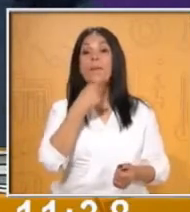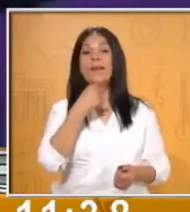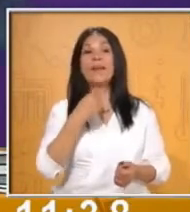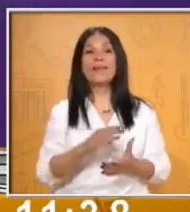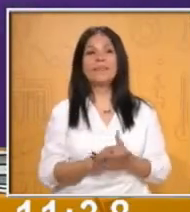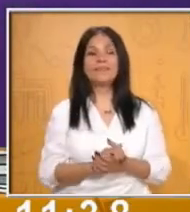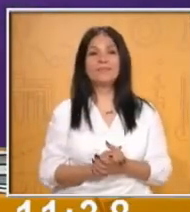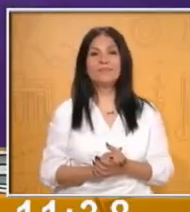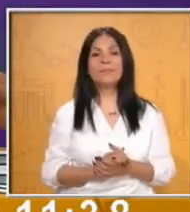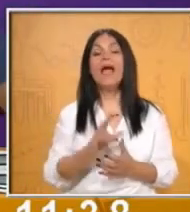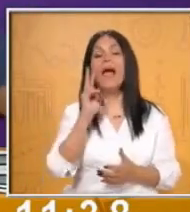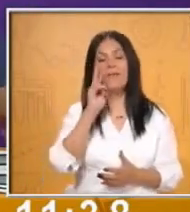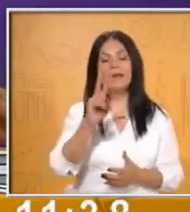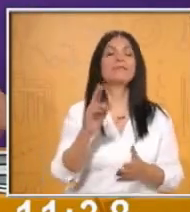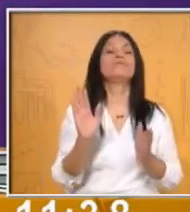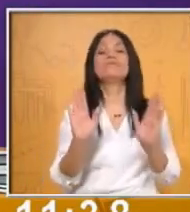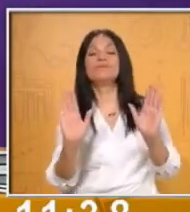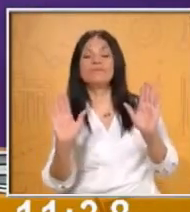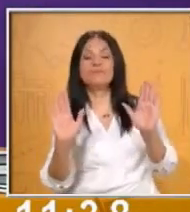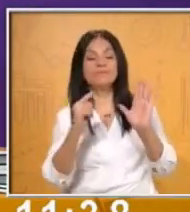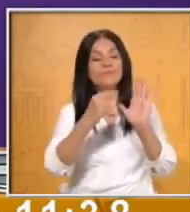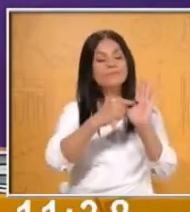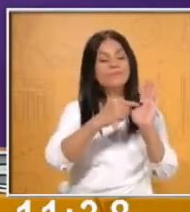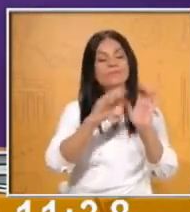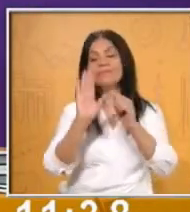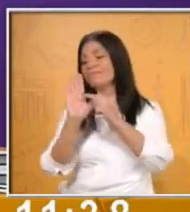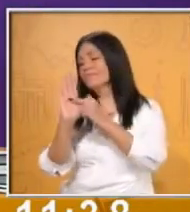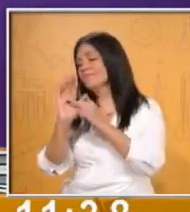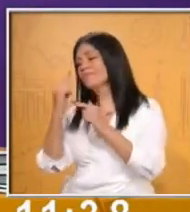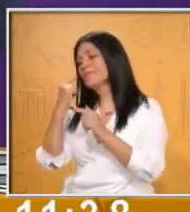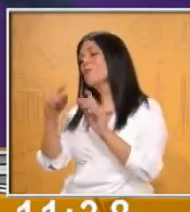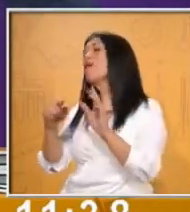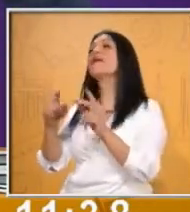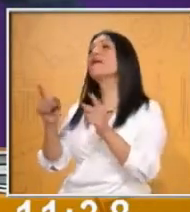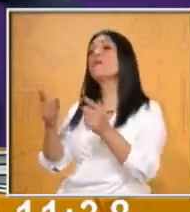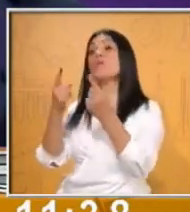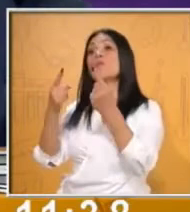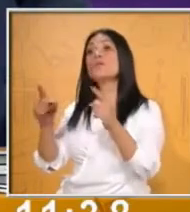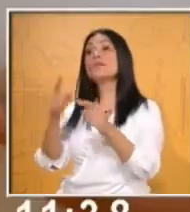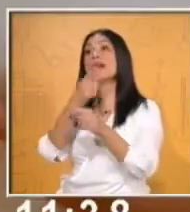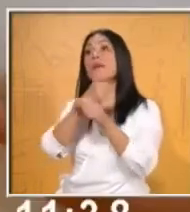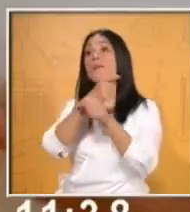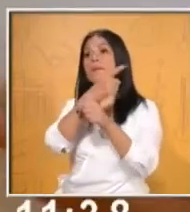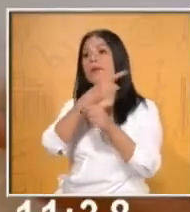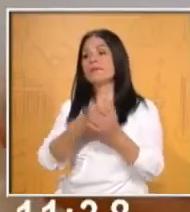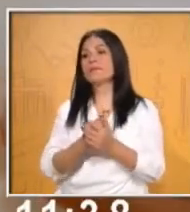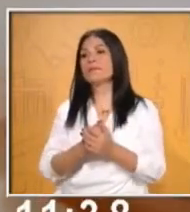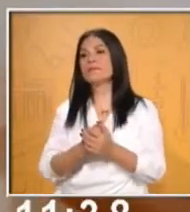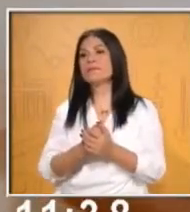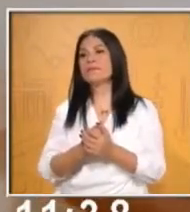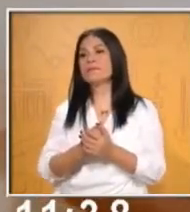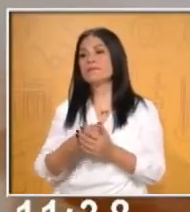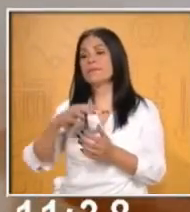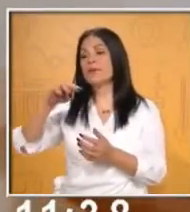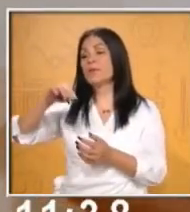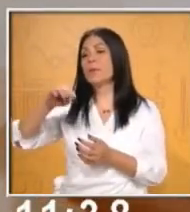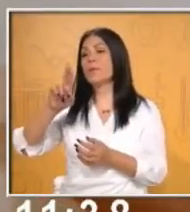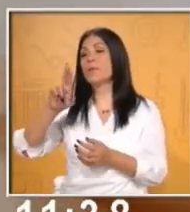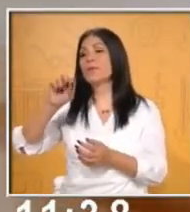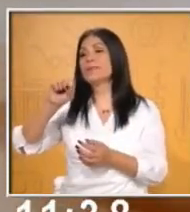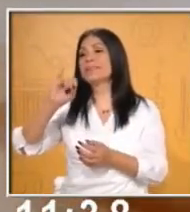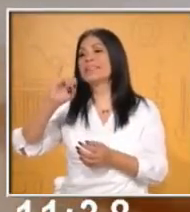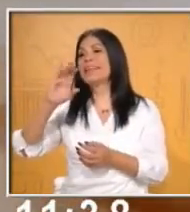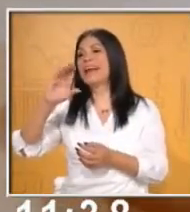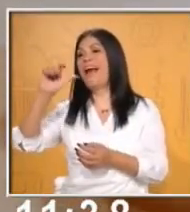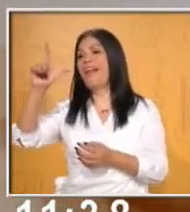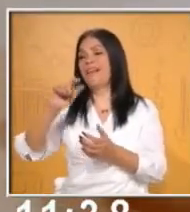Ok. Vamos a comparar. De música, mi primer palabra fue... Musical. Y yo puse musicota.